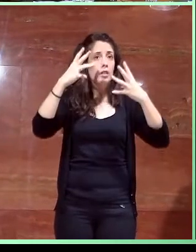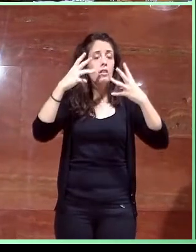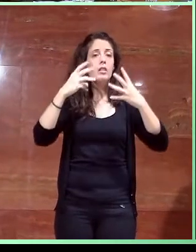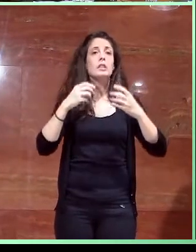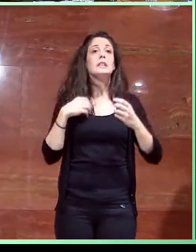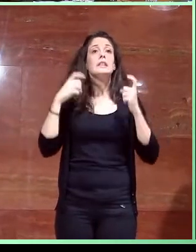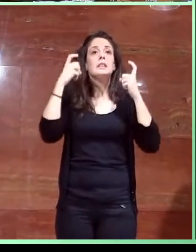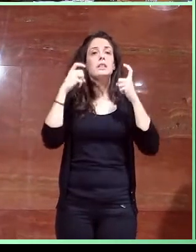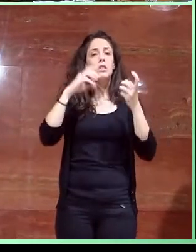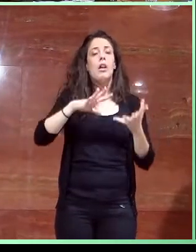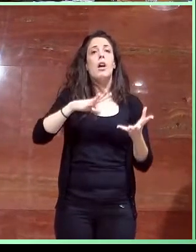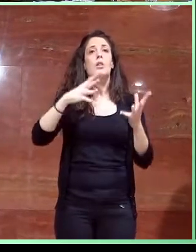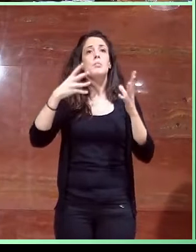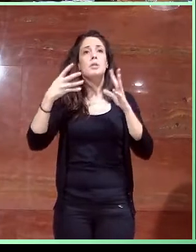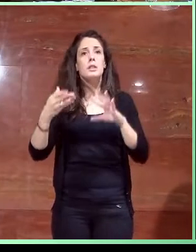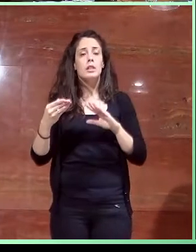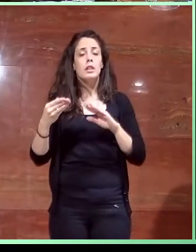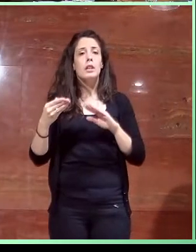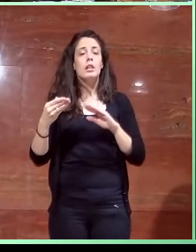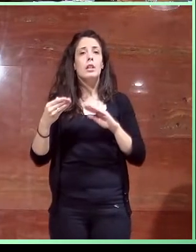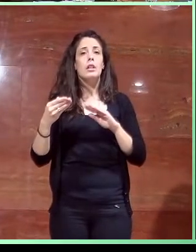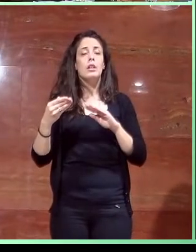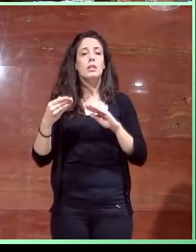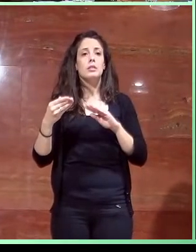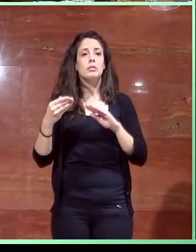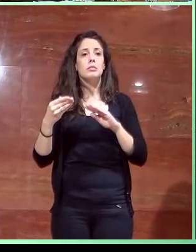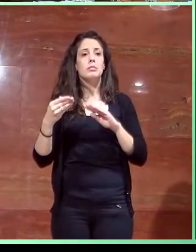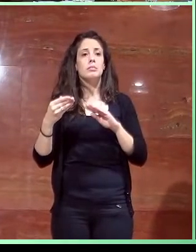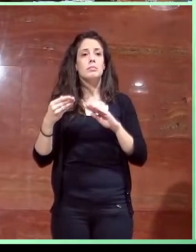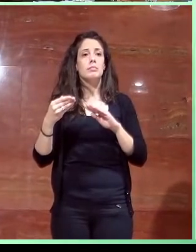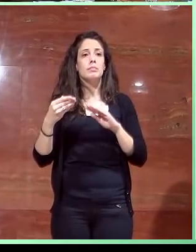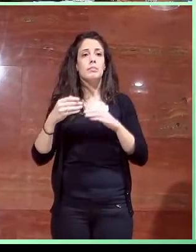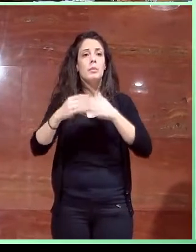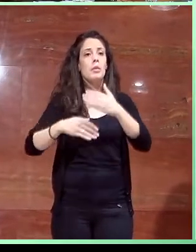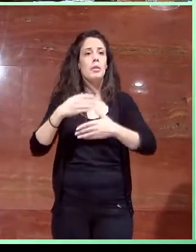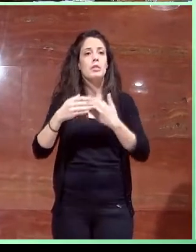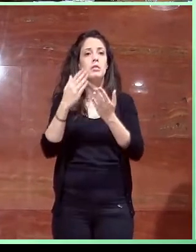aplicar procedimientos de industrialización y demás que se estaban estudiando y demás.